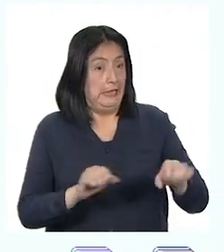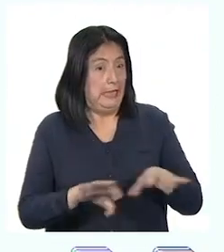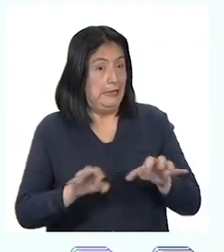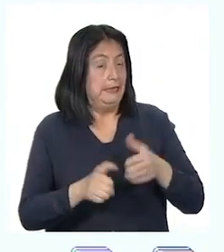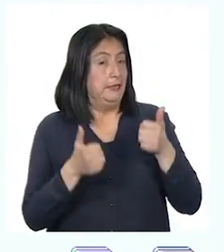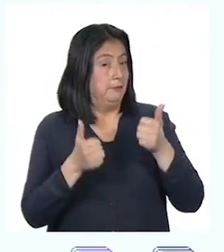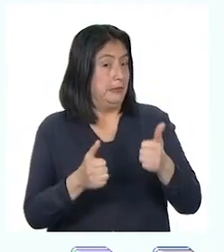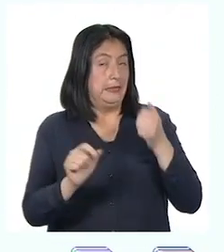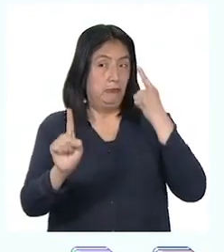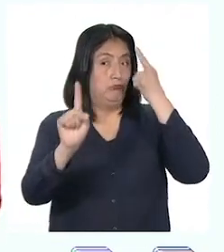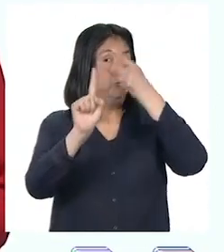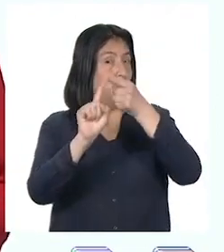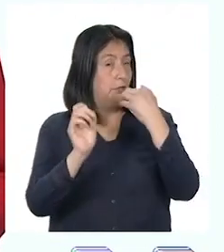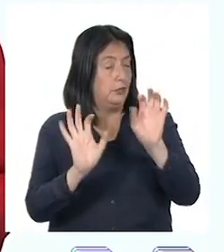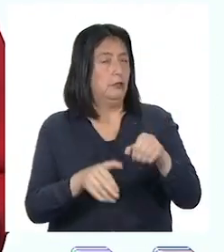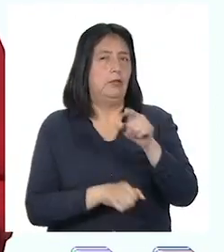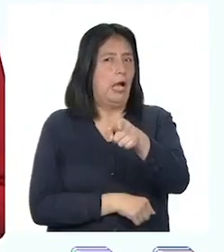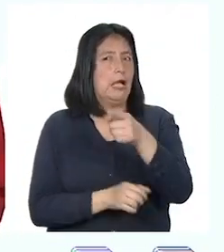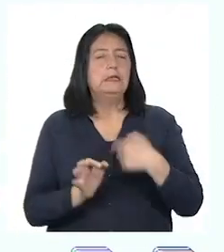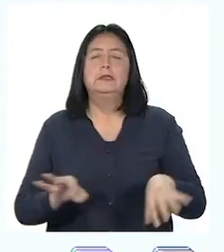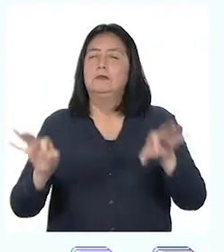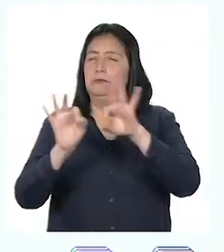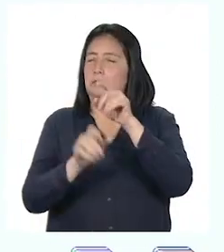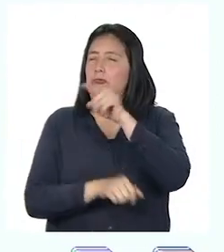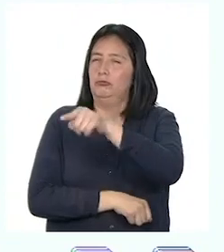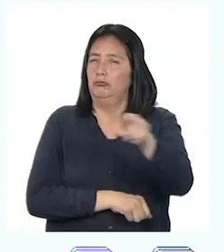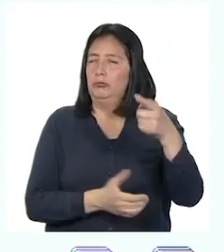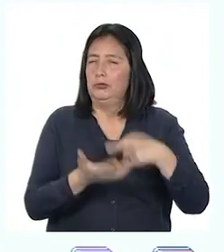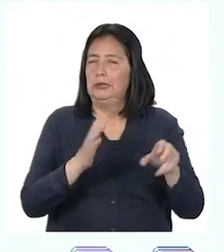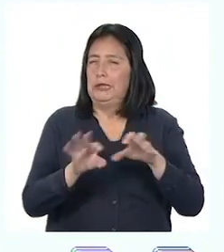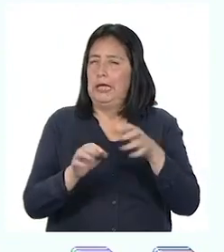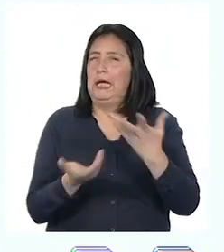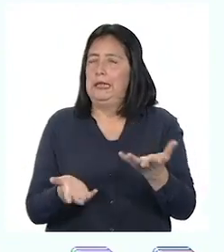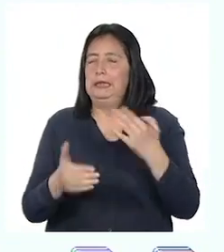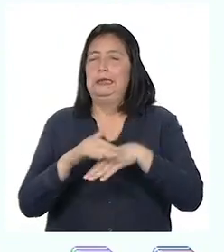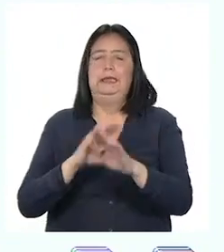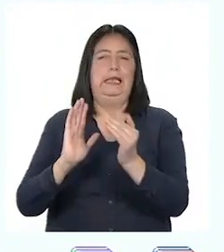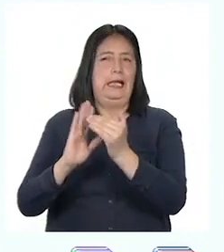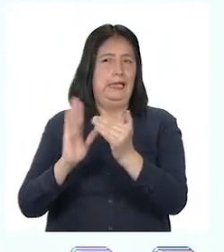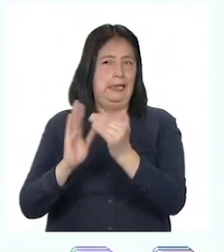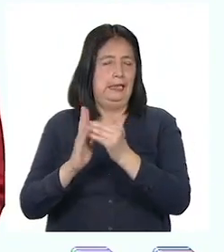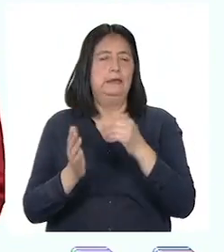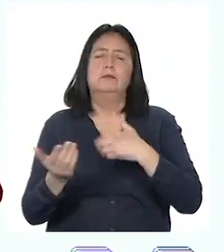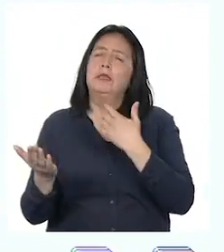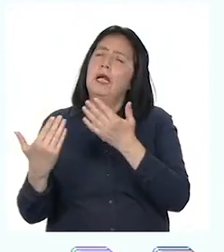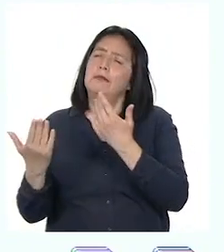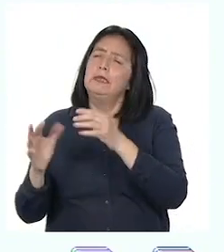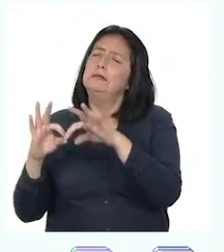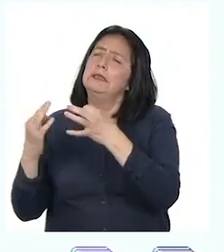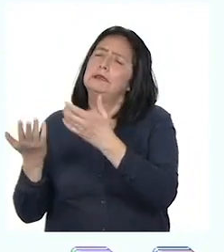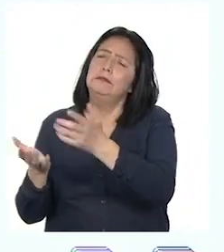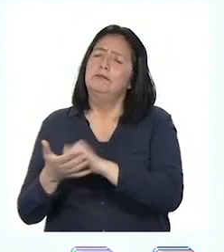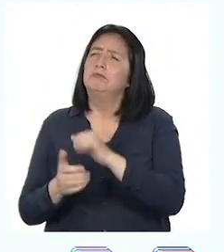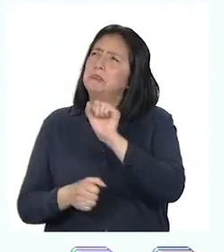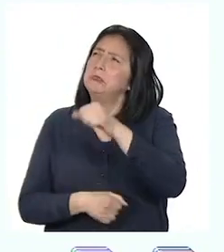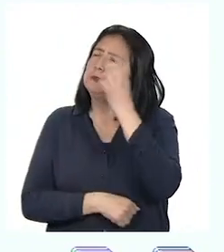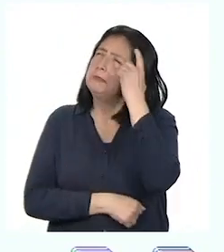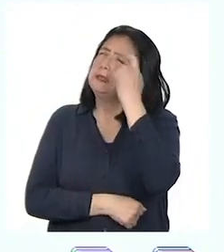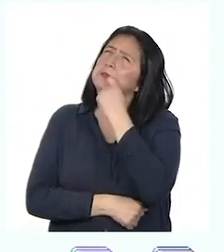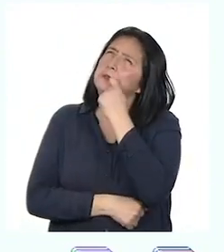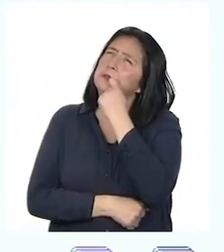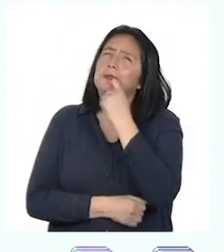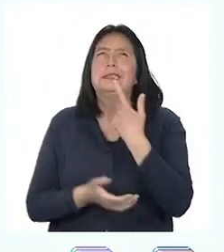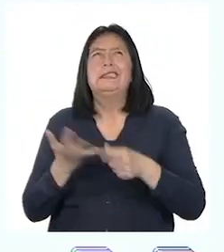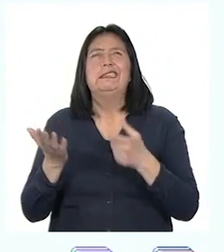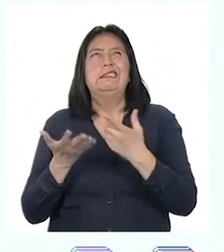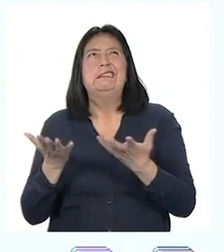nuestro reto, chicos y chicas, eso sí, es muy importante que ustedes realicen las actividades en casa, que conversen con sus familiares y que reflexionen sobre